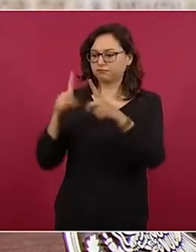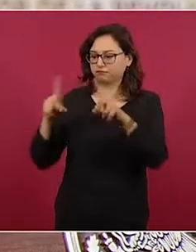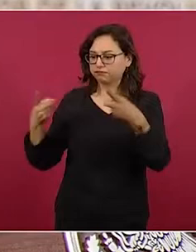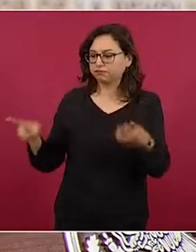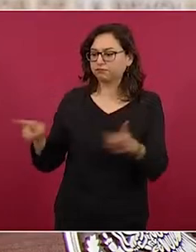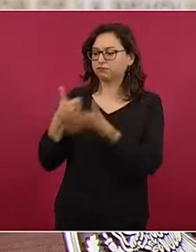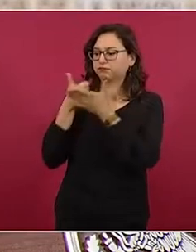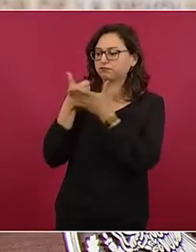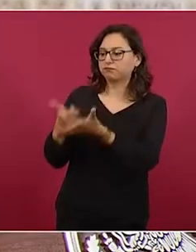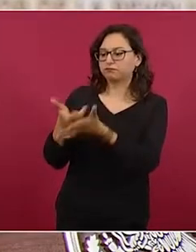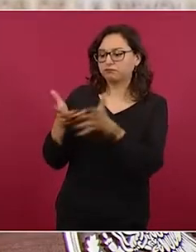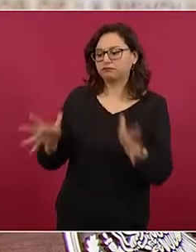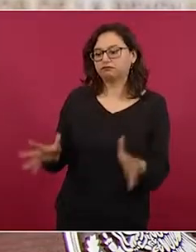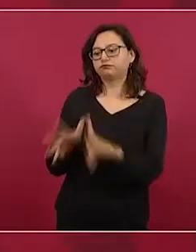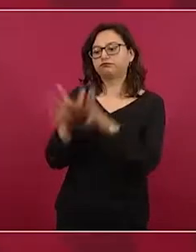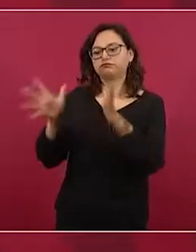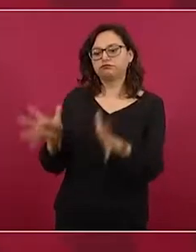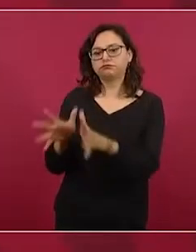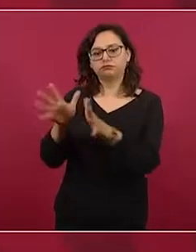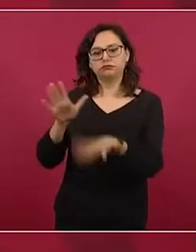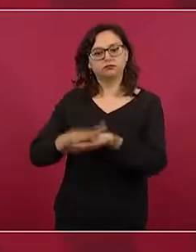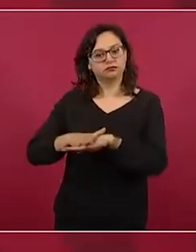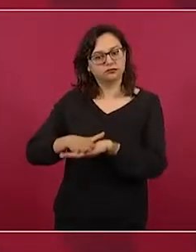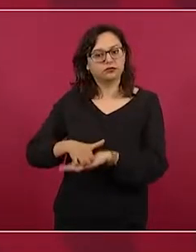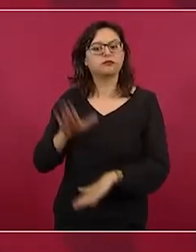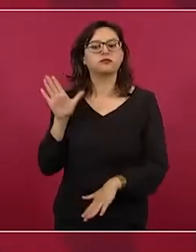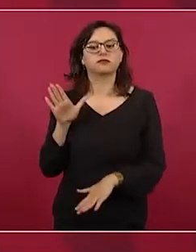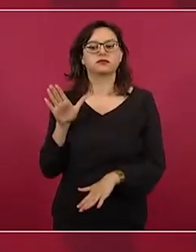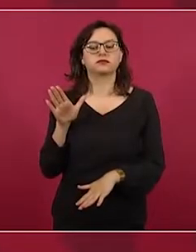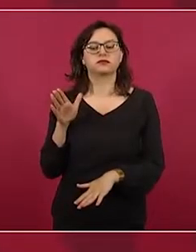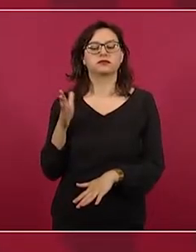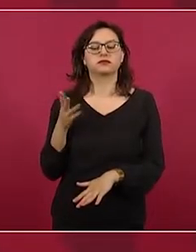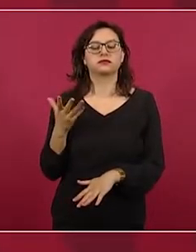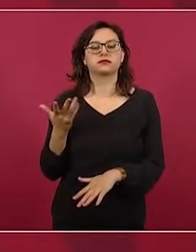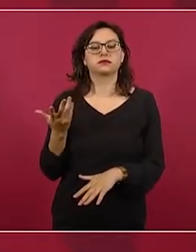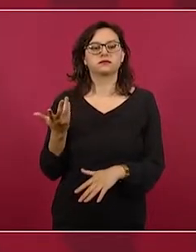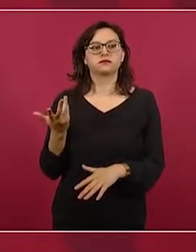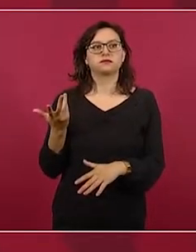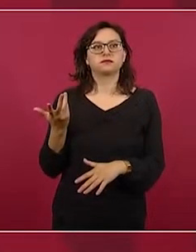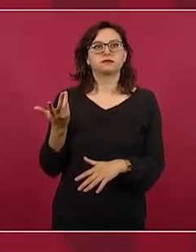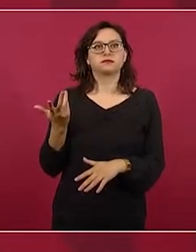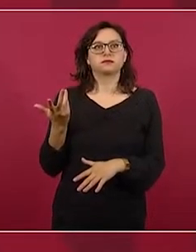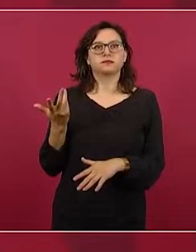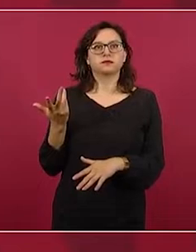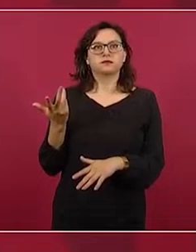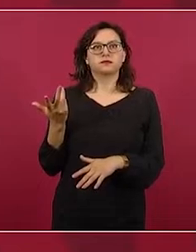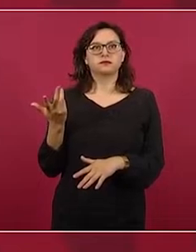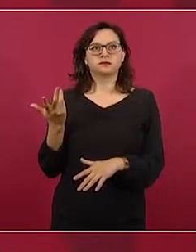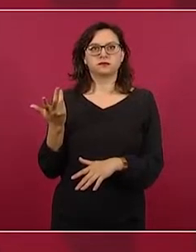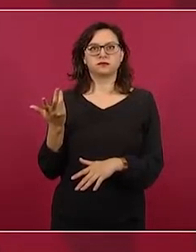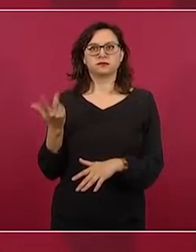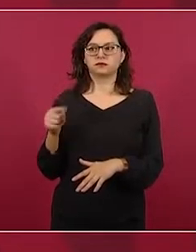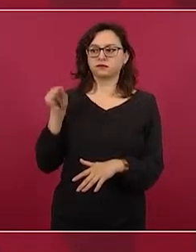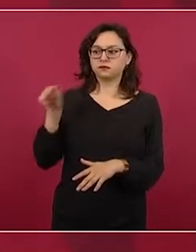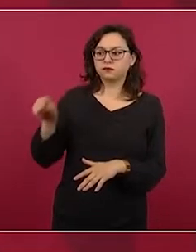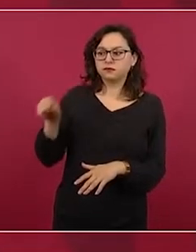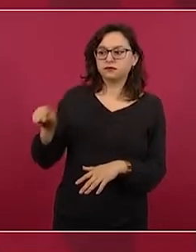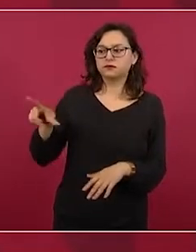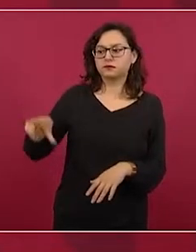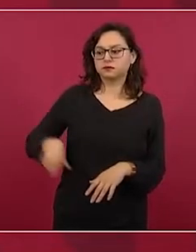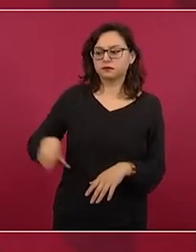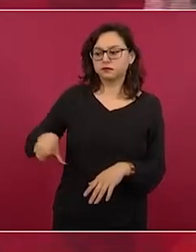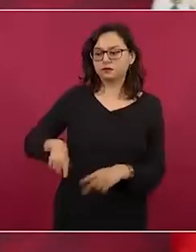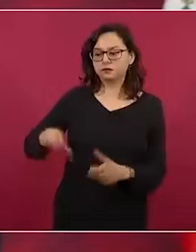en Centroamérica, que se debe de ayudar a los gobiernos